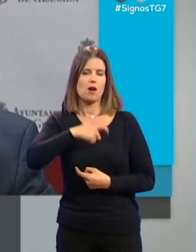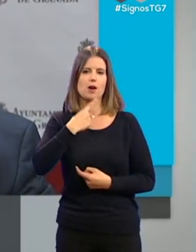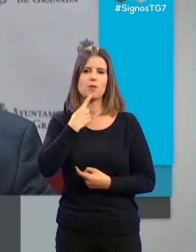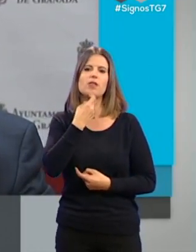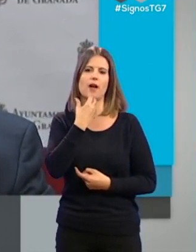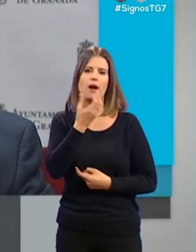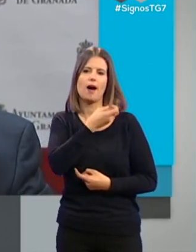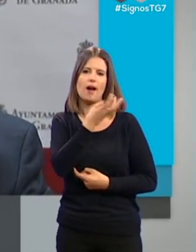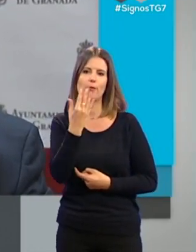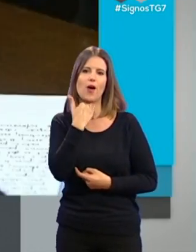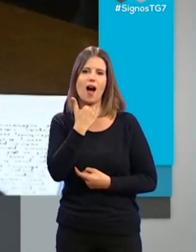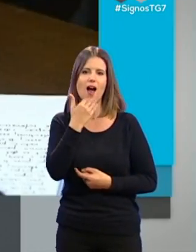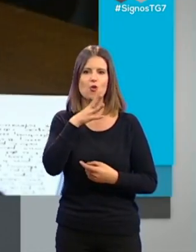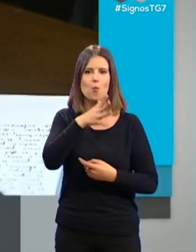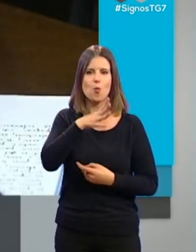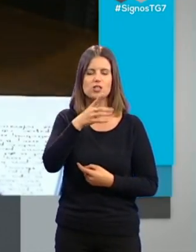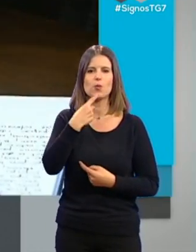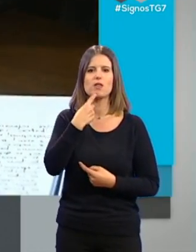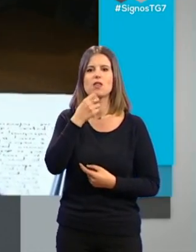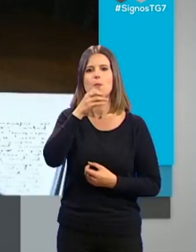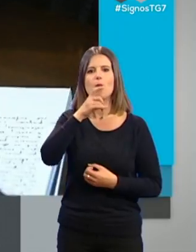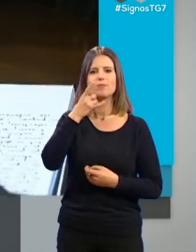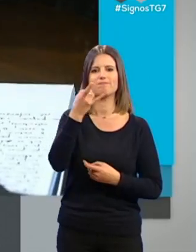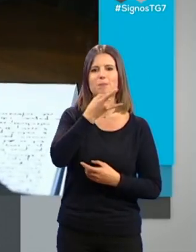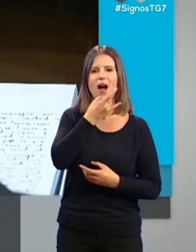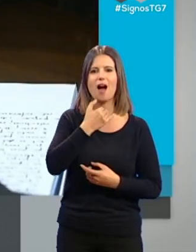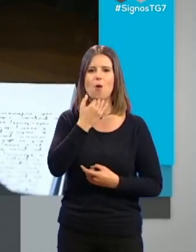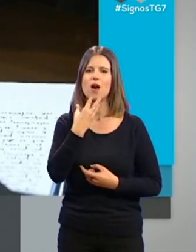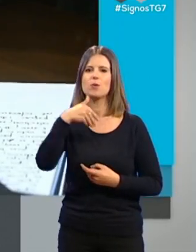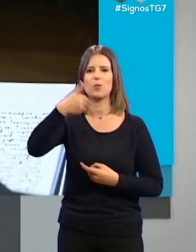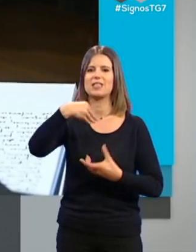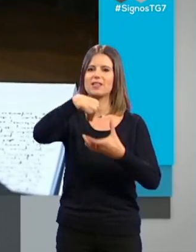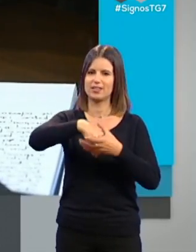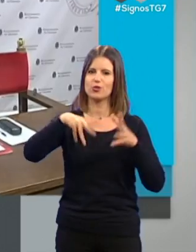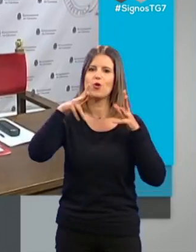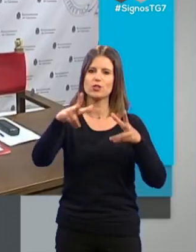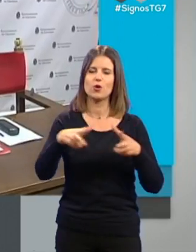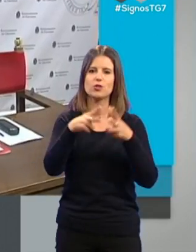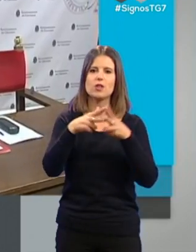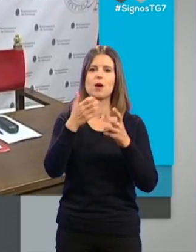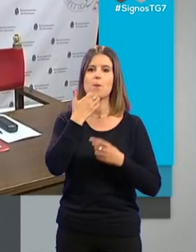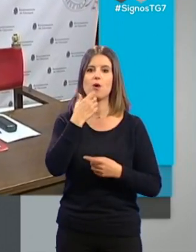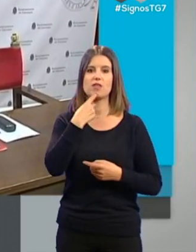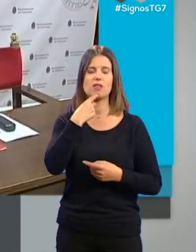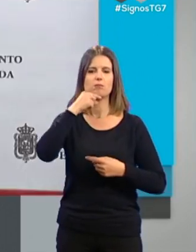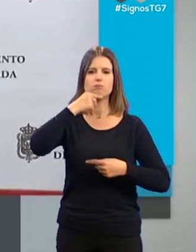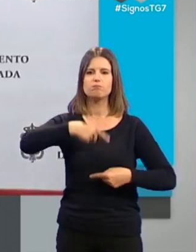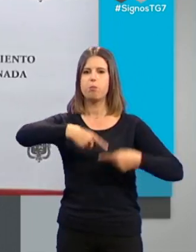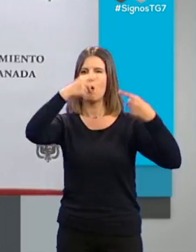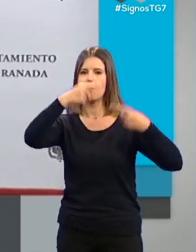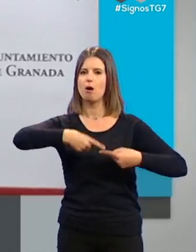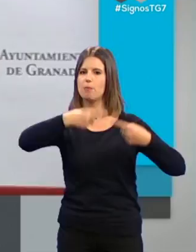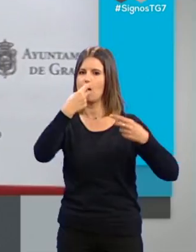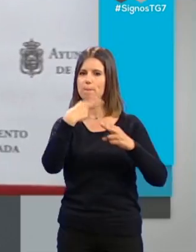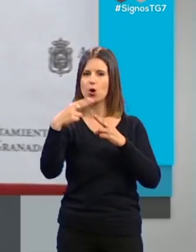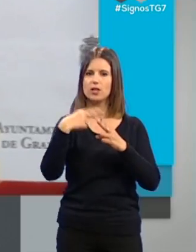alto varias circunstancias que destaca como deficiencias importantes del Consejo Social, como son, asegura, las disputas partidistas